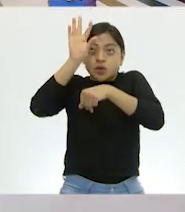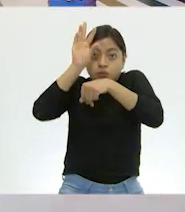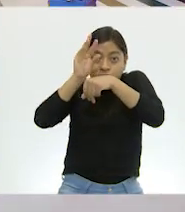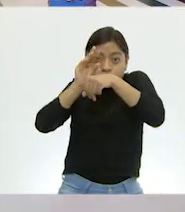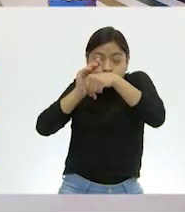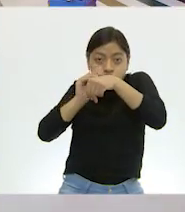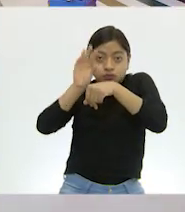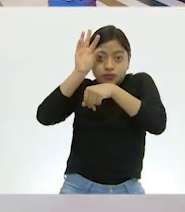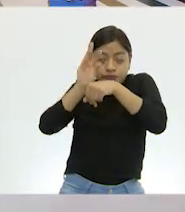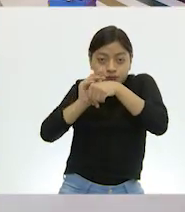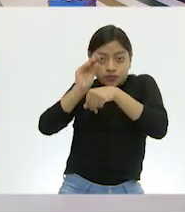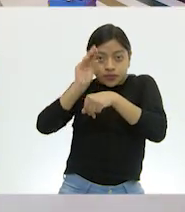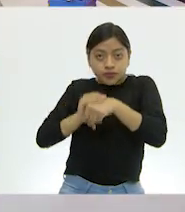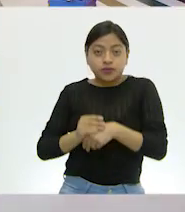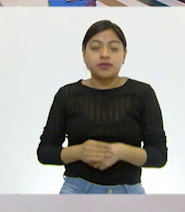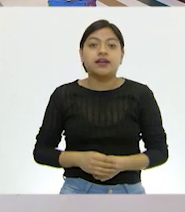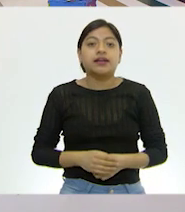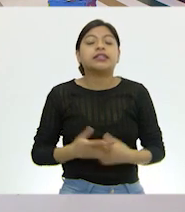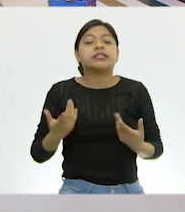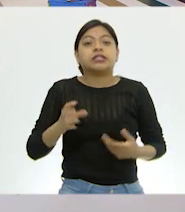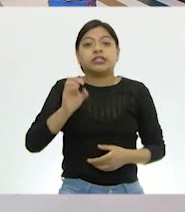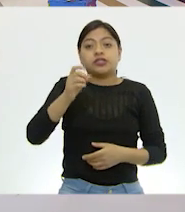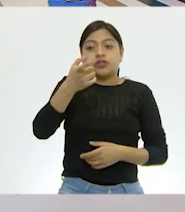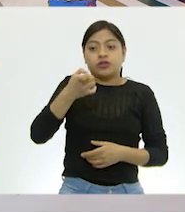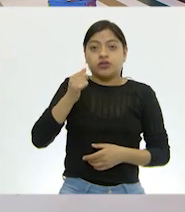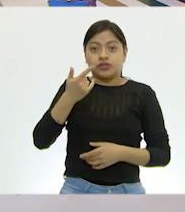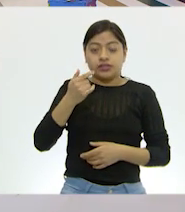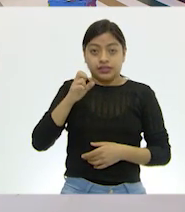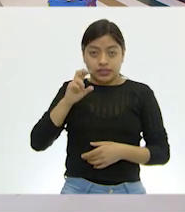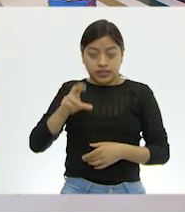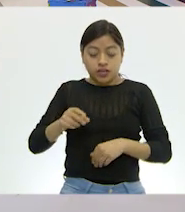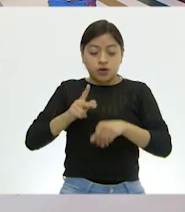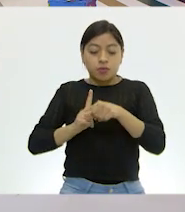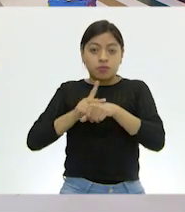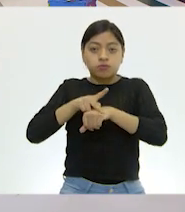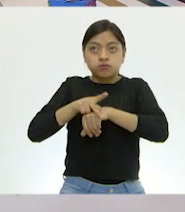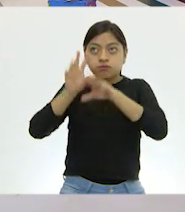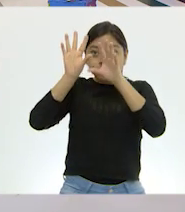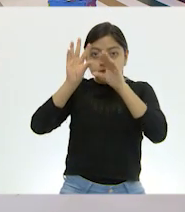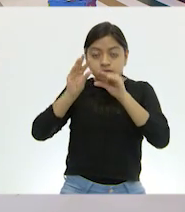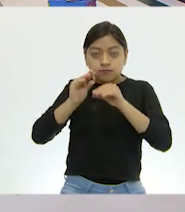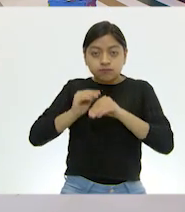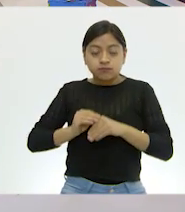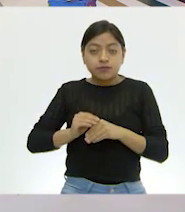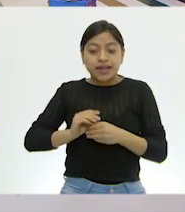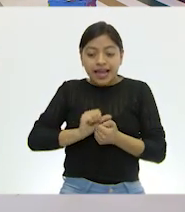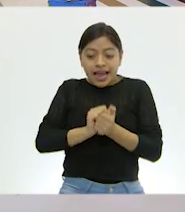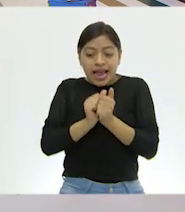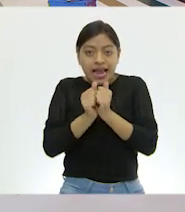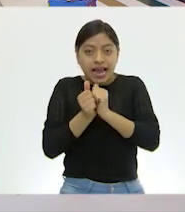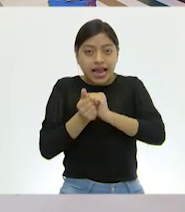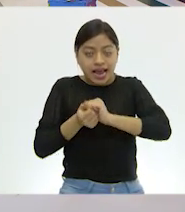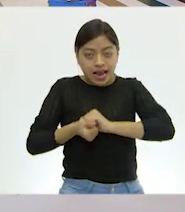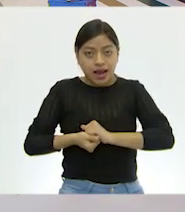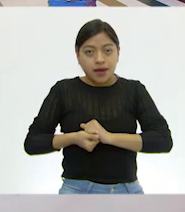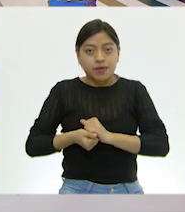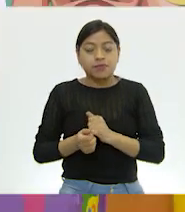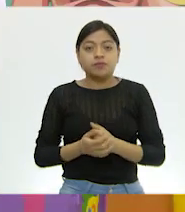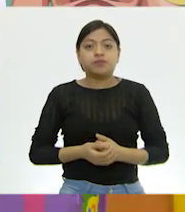Entonces, tenemos oxígeno que está entrando por todas las partes de su piel y adentro ya puede